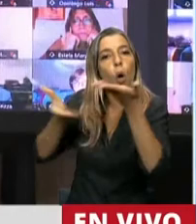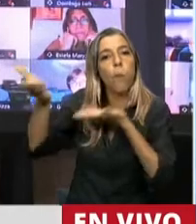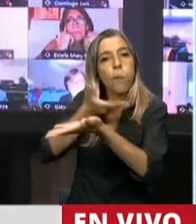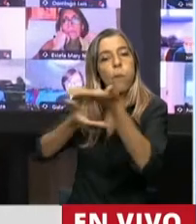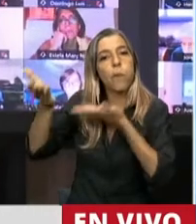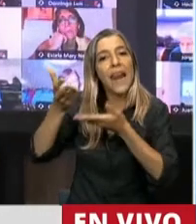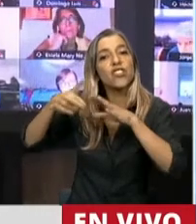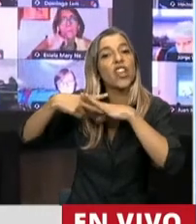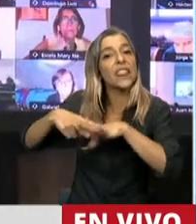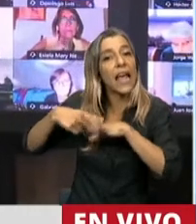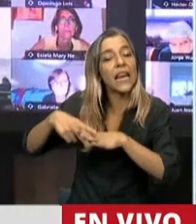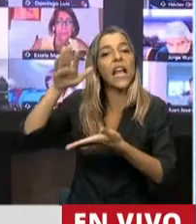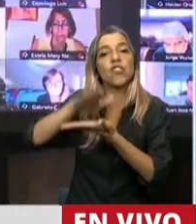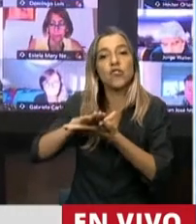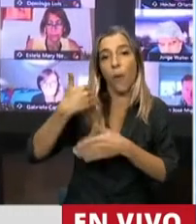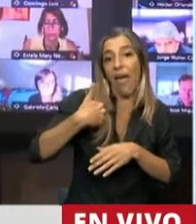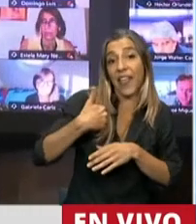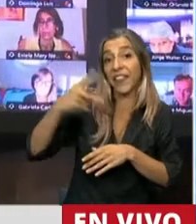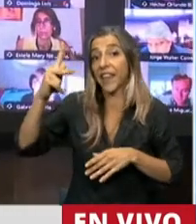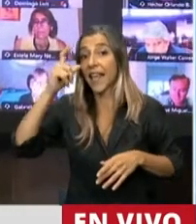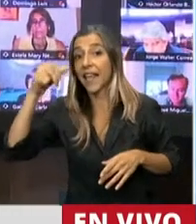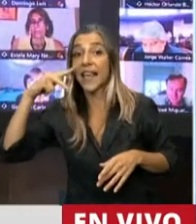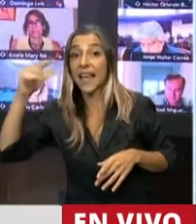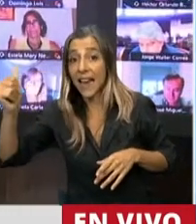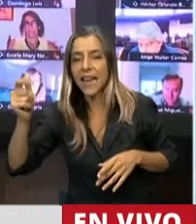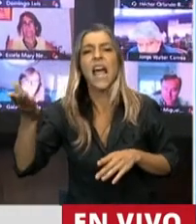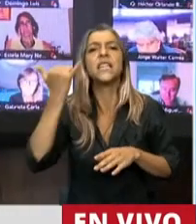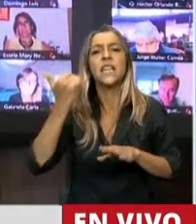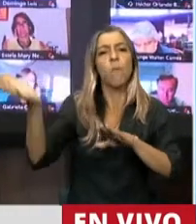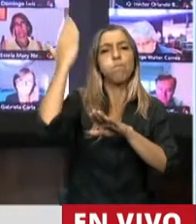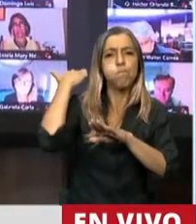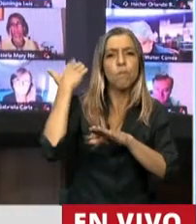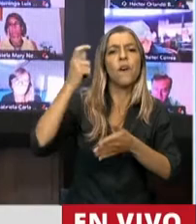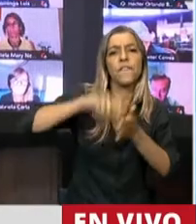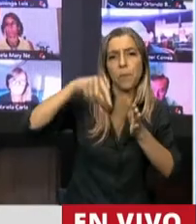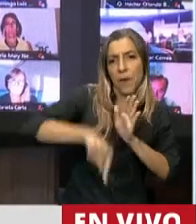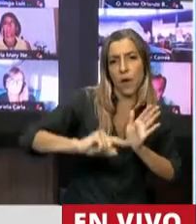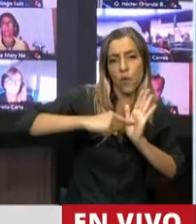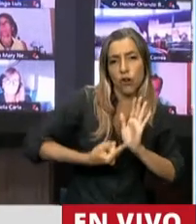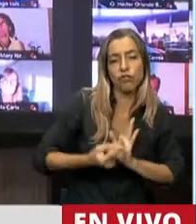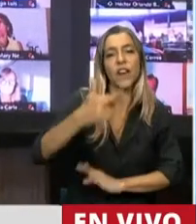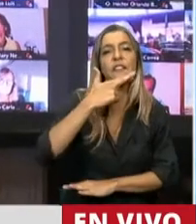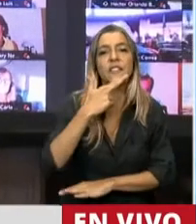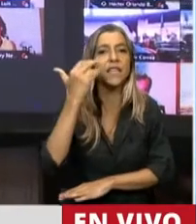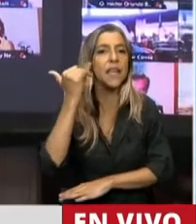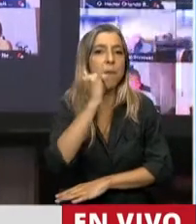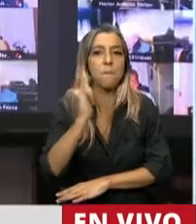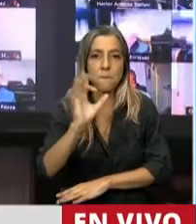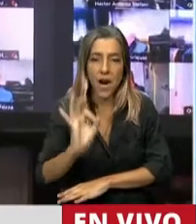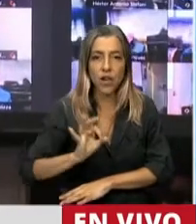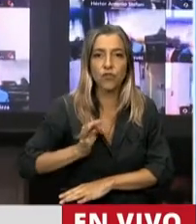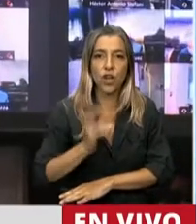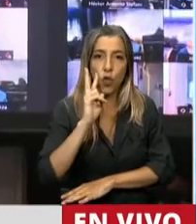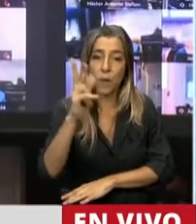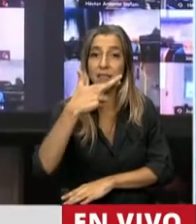y la República de Kenia, celebrado en la Ciudad Autónoma de Buenos Aires, 17 de marzo de 2017, tuvo aprobación